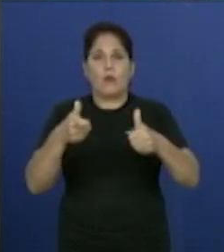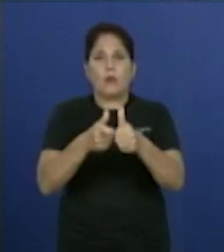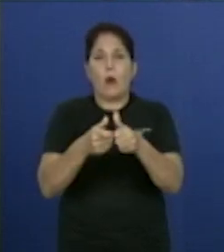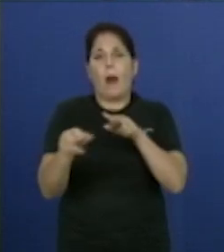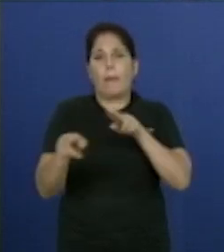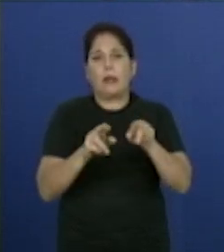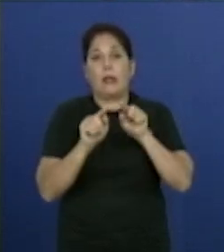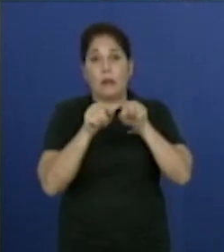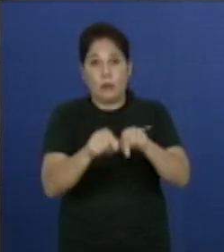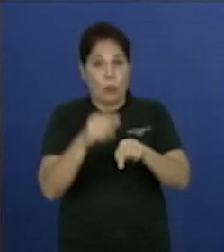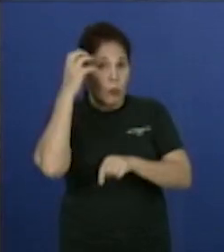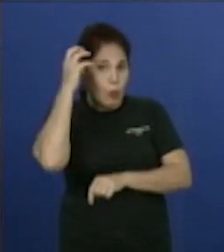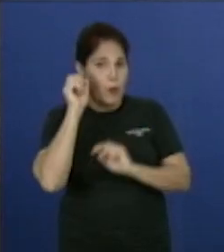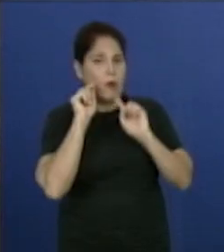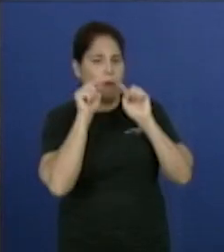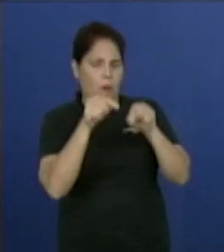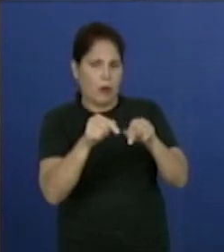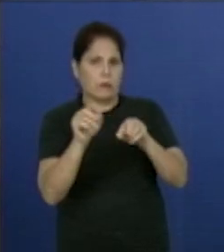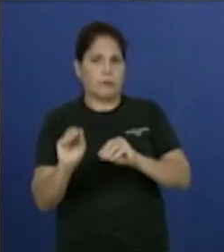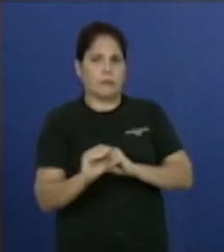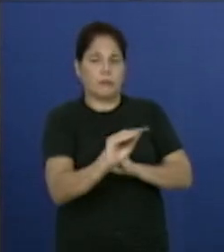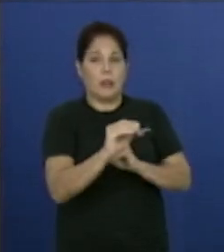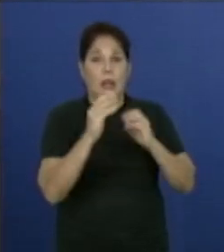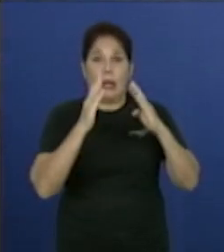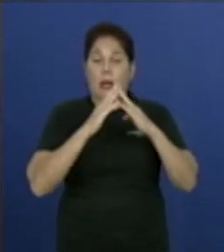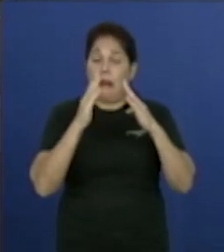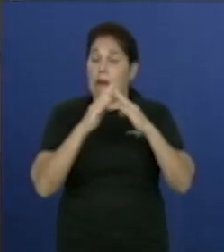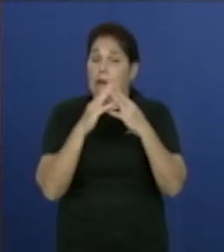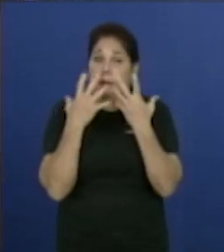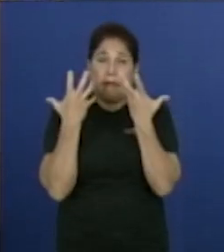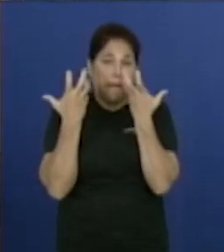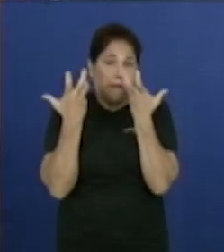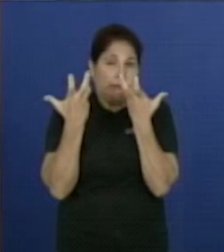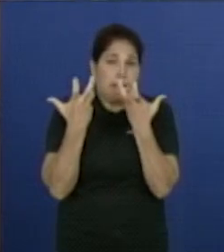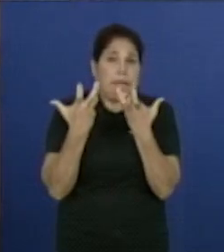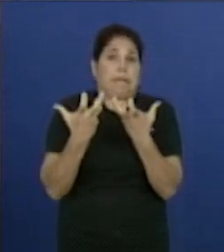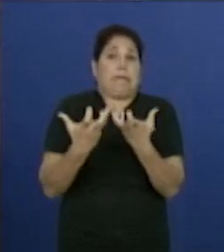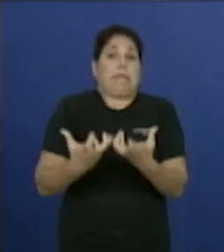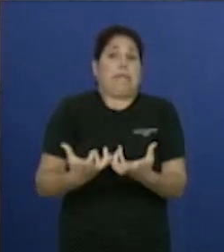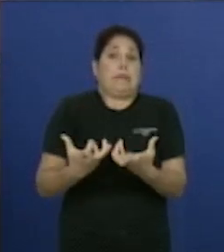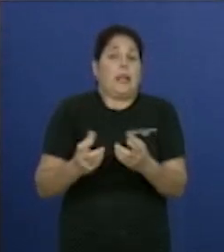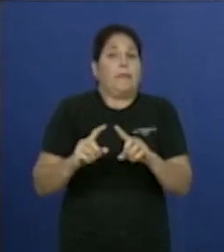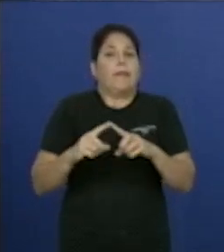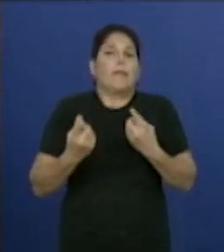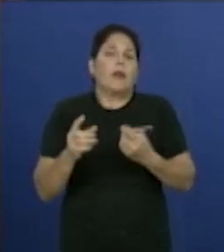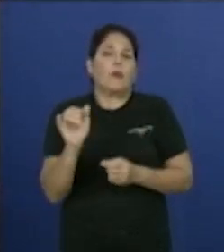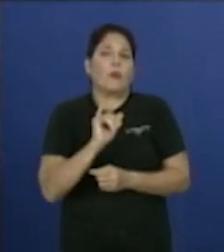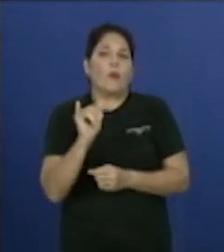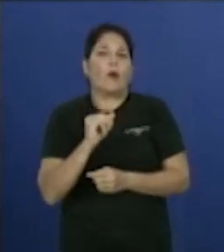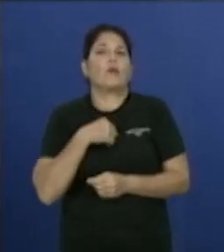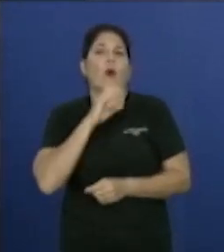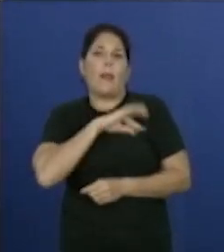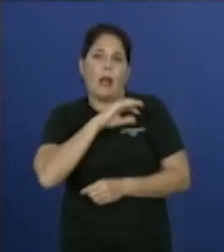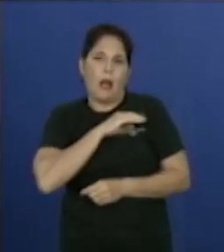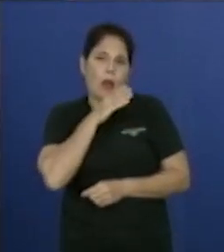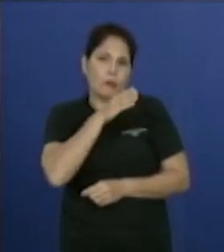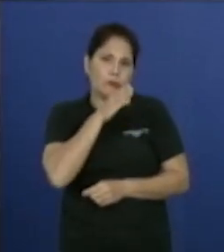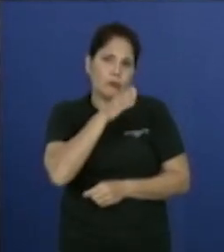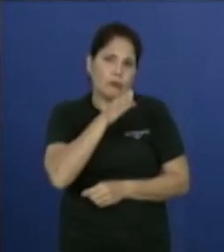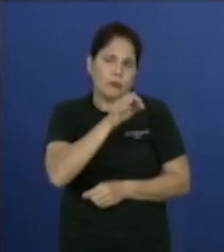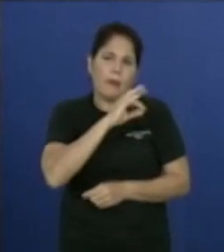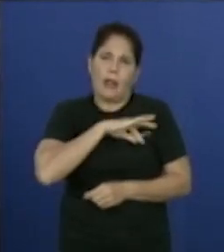Administración Municipal. Realmente la casa está en ruina, ¿qué pasa? Yendo al delegado todo,